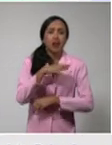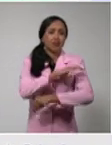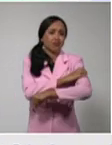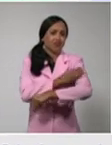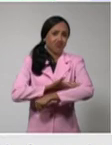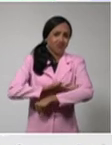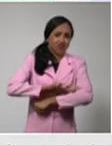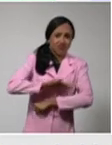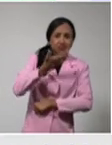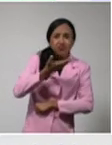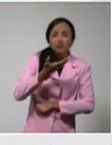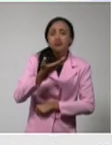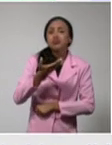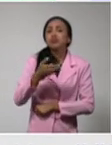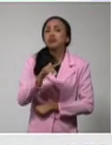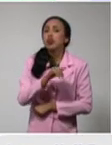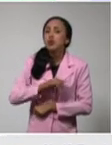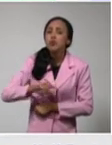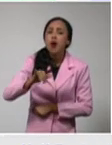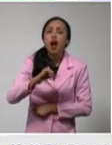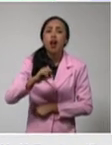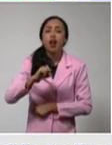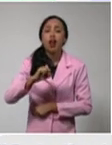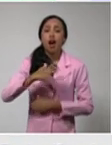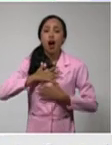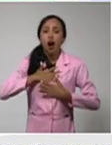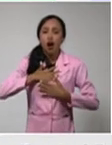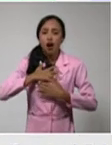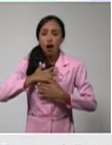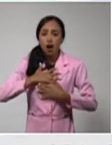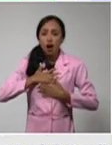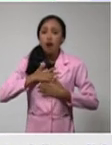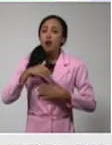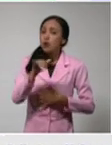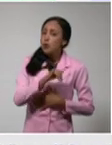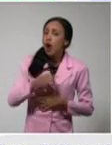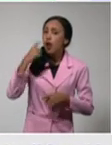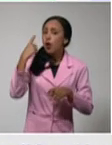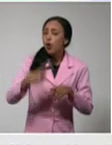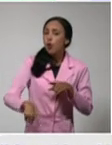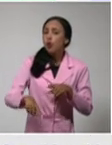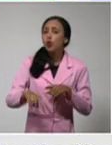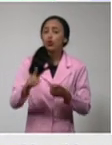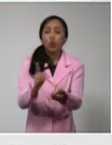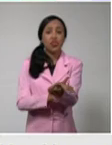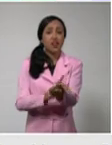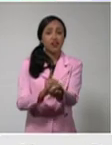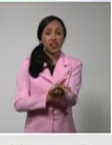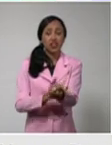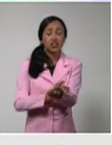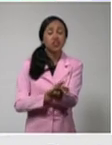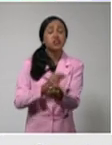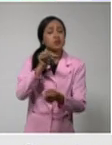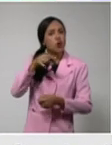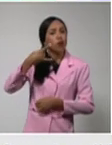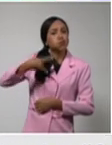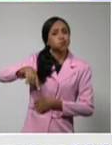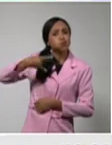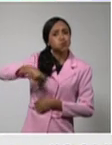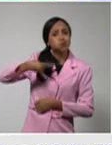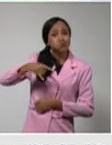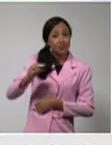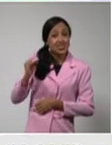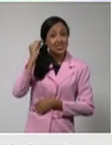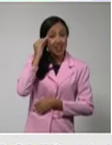asma bronquial, diabetes mellitus y obesidad. Saben que esta asociación